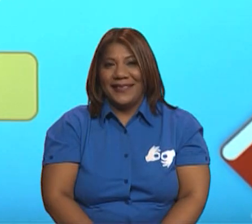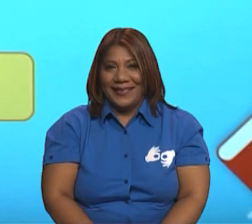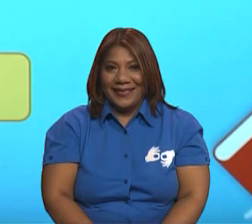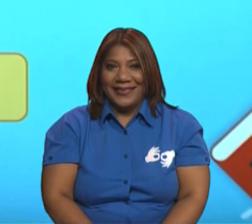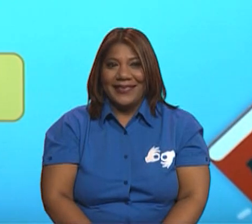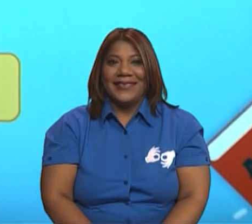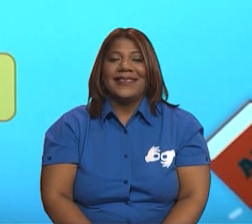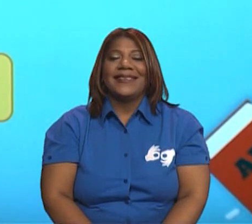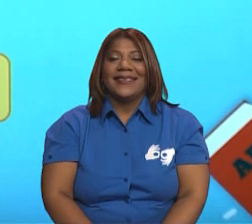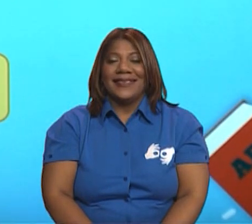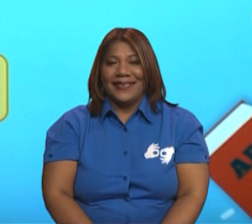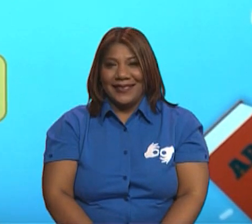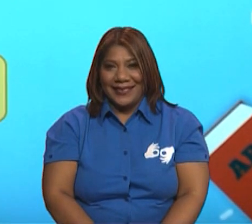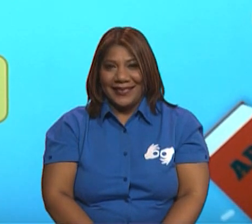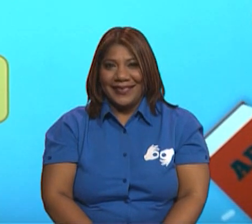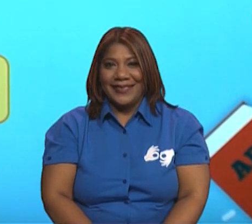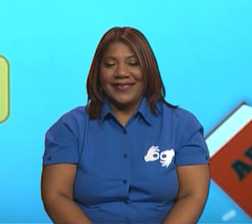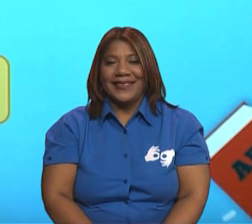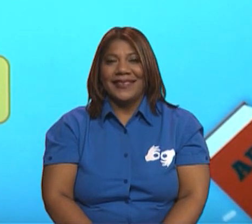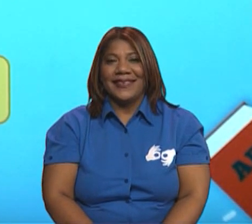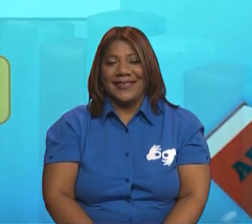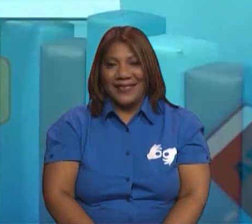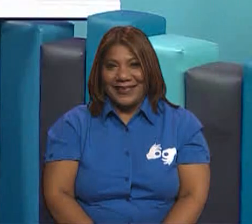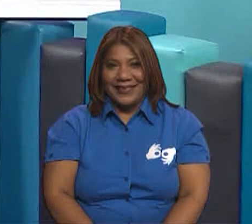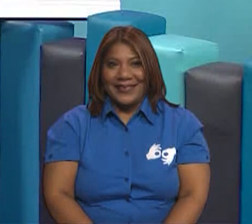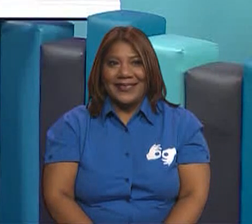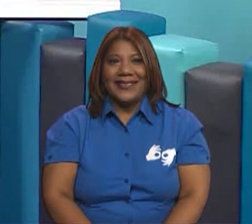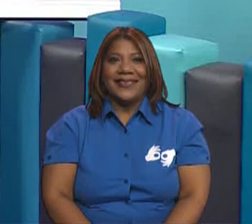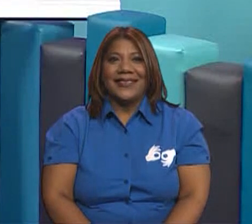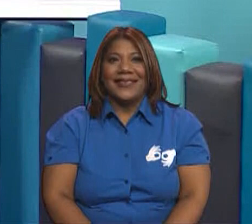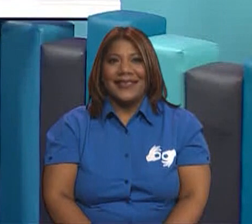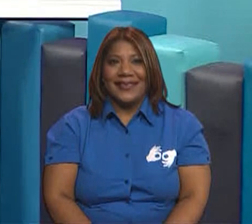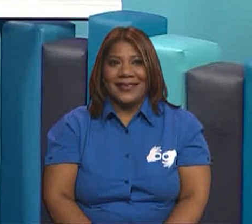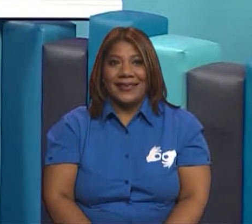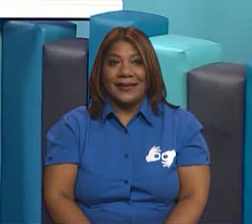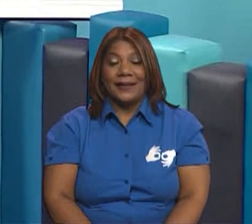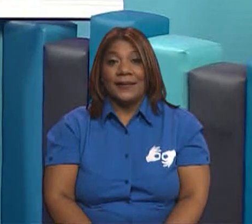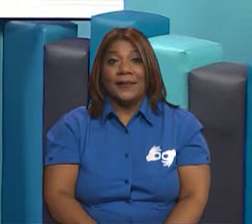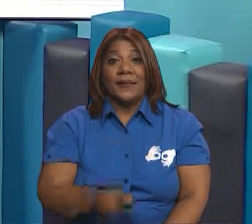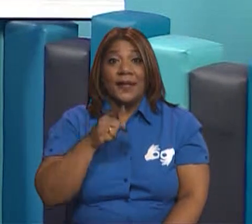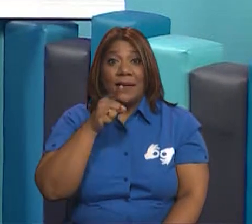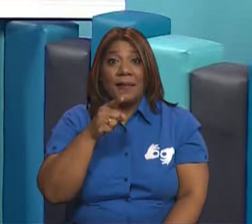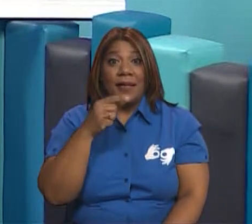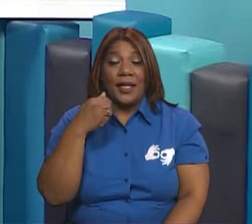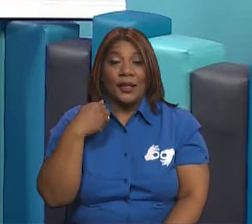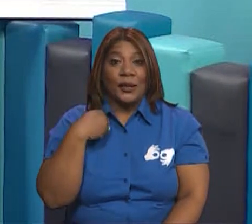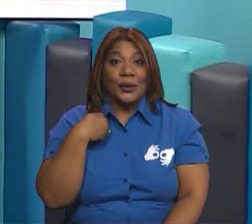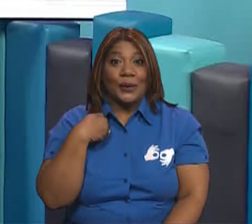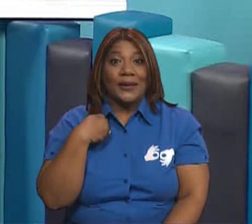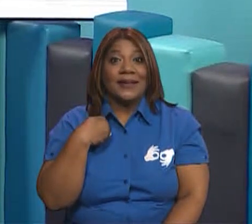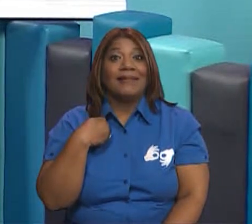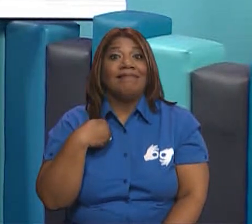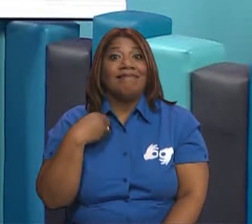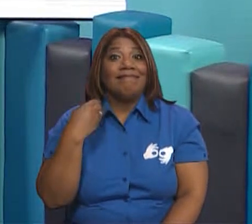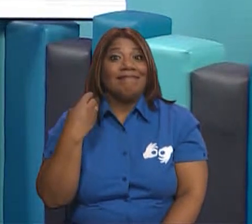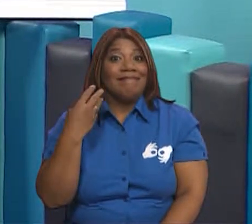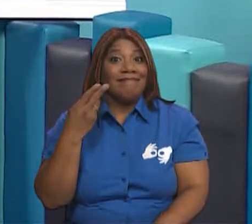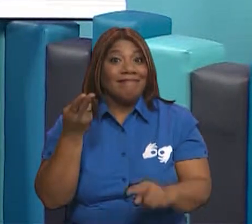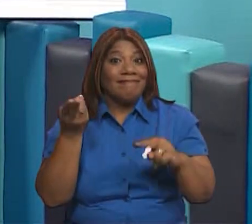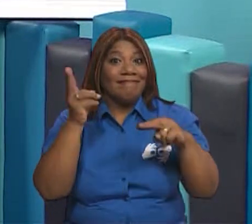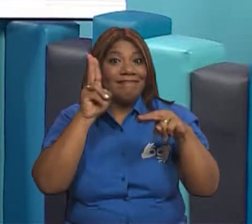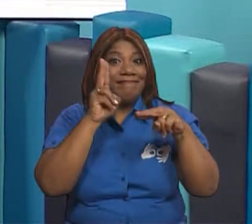con un rectángulo. Muy bien, chicos. Excelente. Ahora les dejo este reto extra para que ustedes puedan